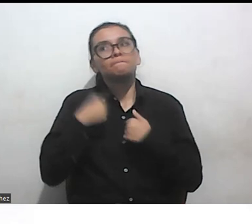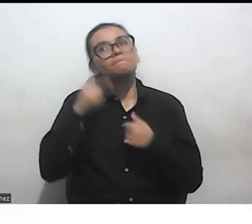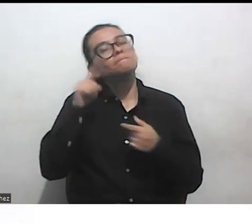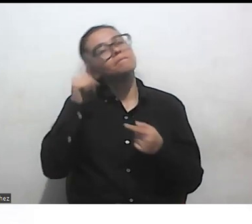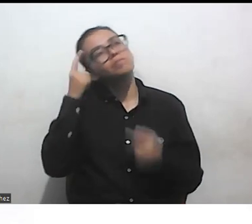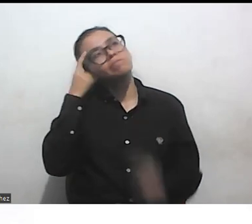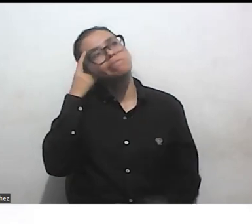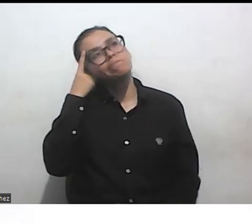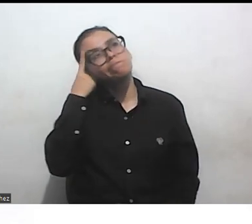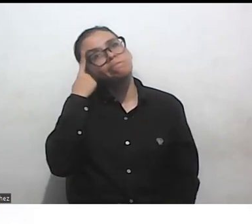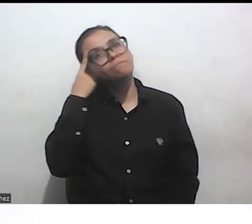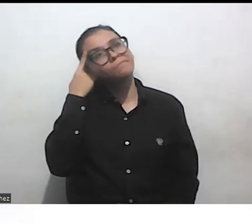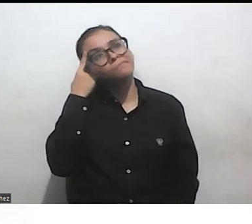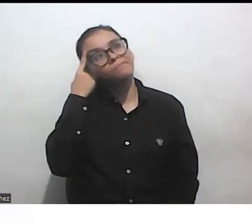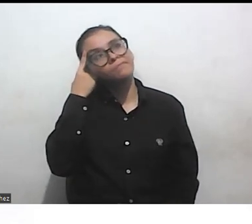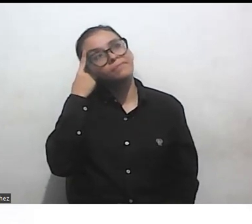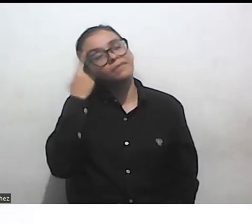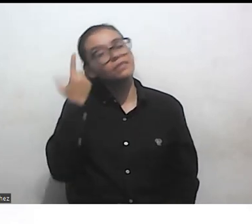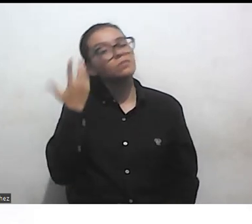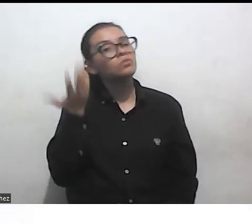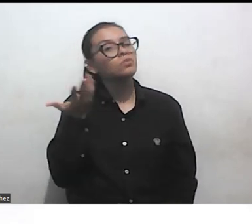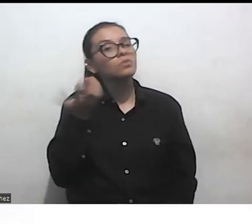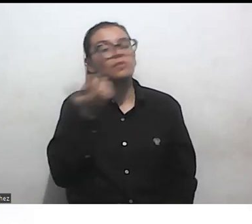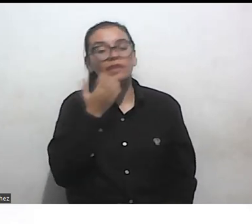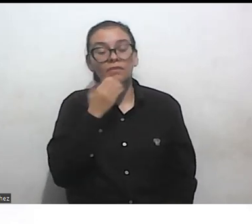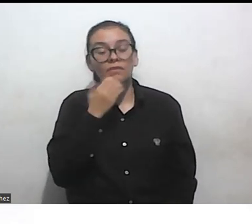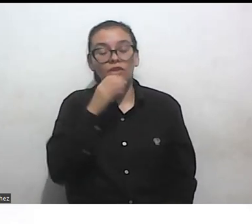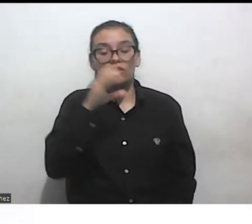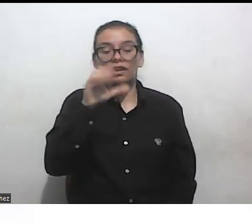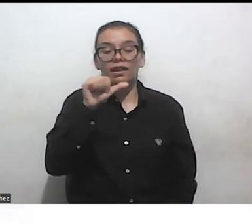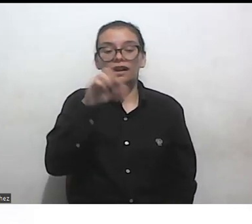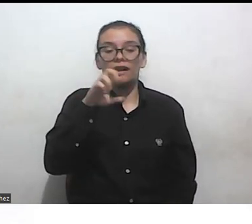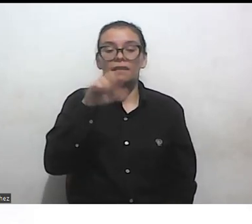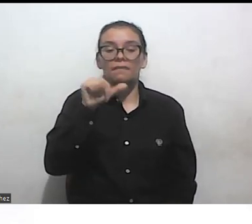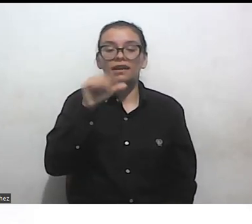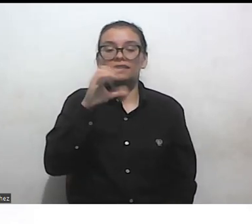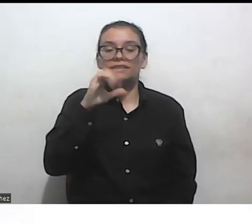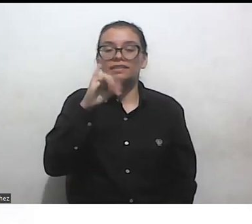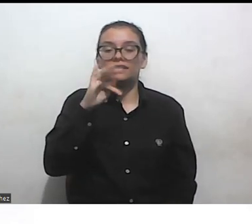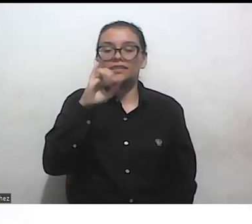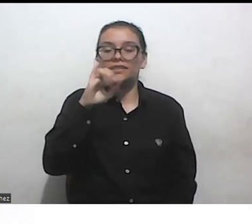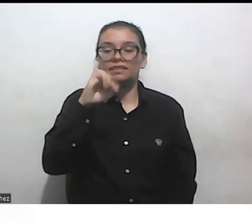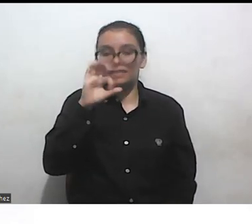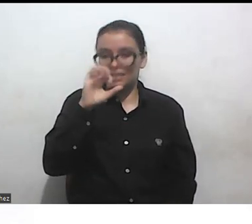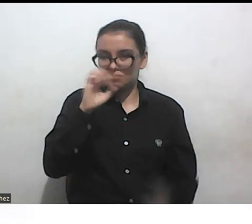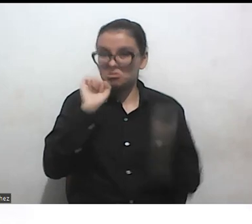es por ejemplo capacitismo como lo es machismo como lo es